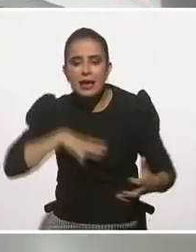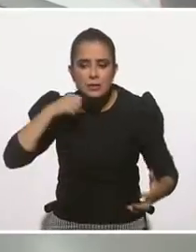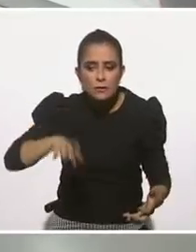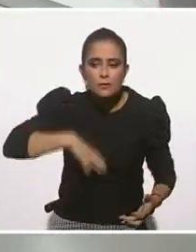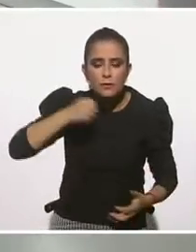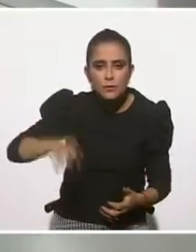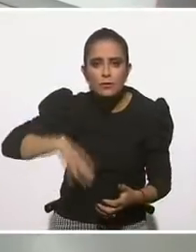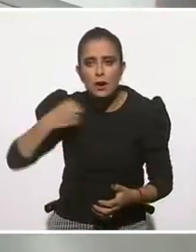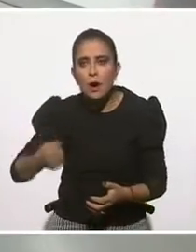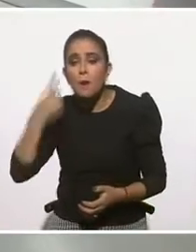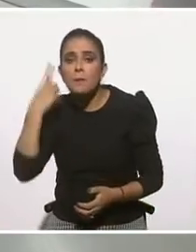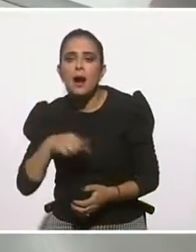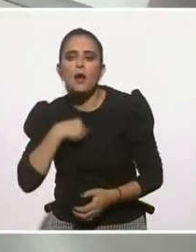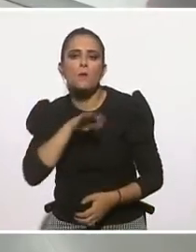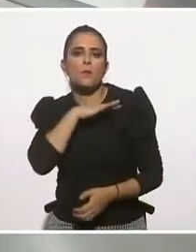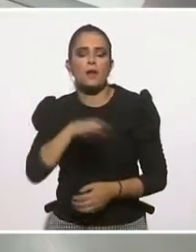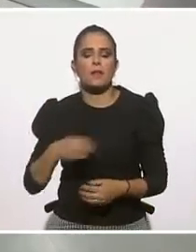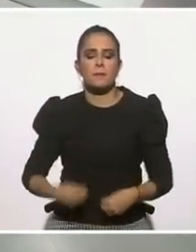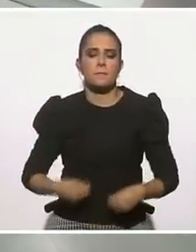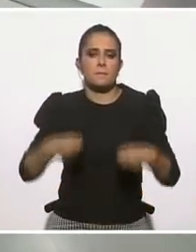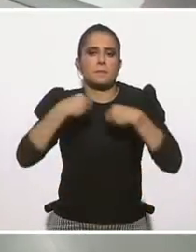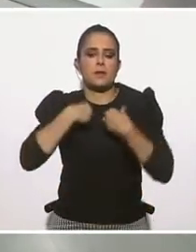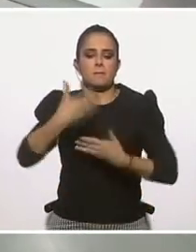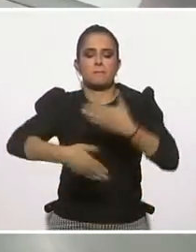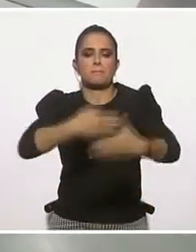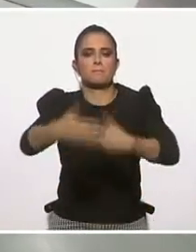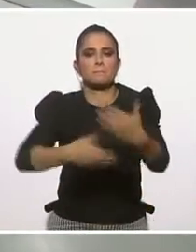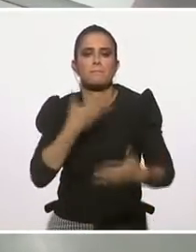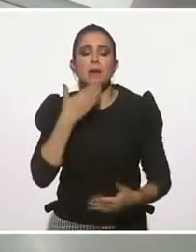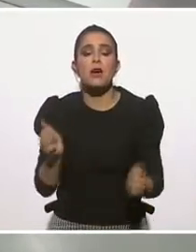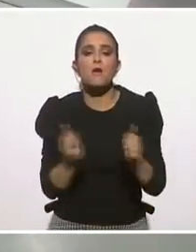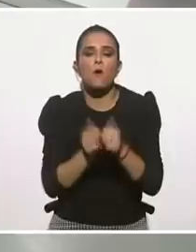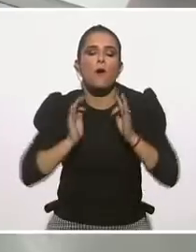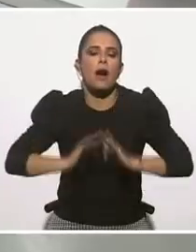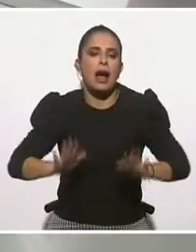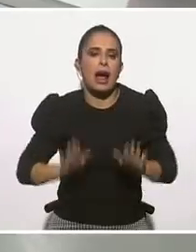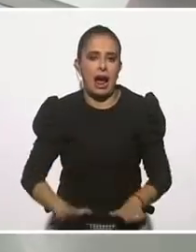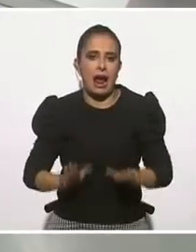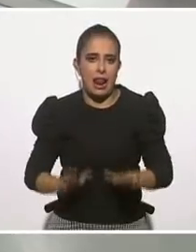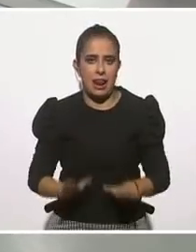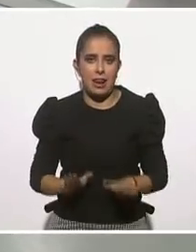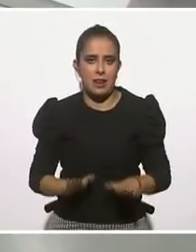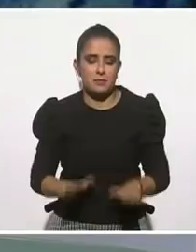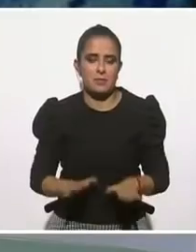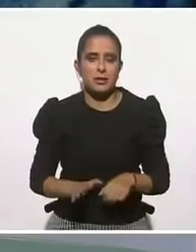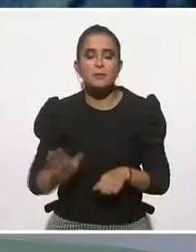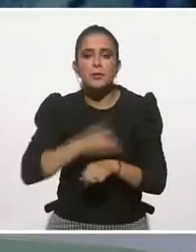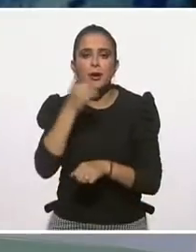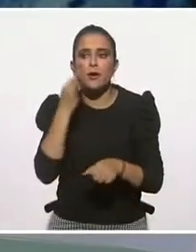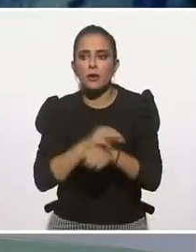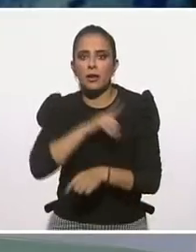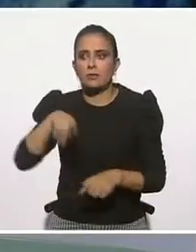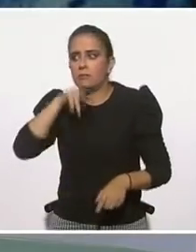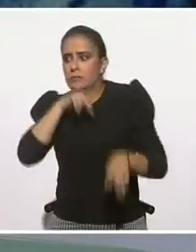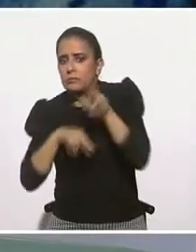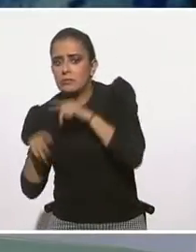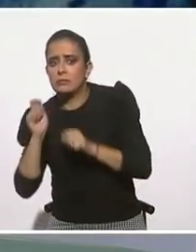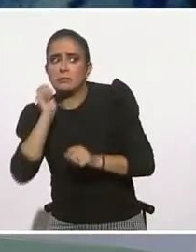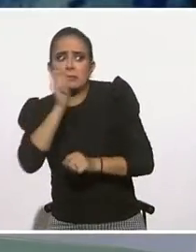a poner en la mesa las cosas que en calma dentro de la crisis, de repente sabemos que nos están atormentando,